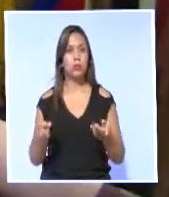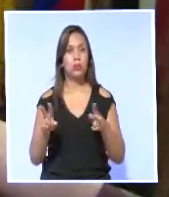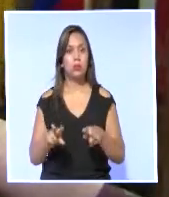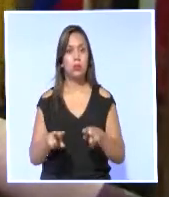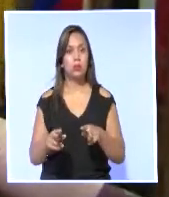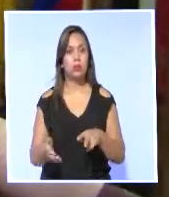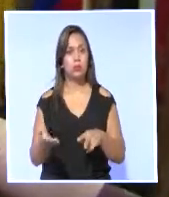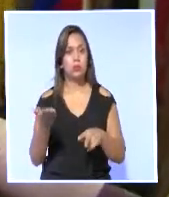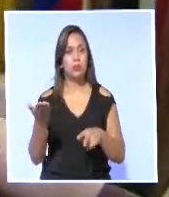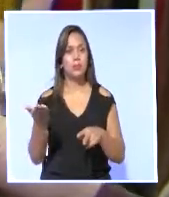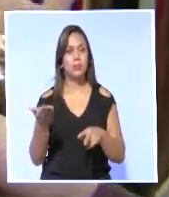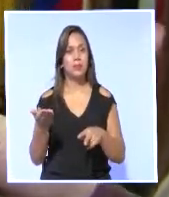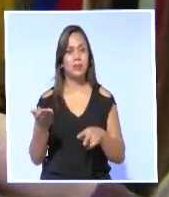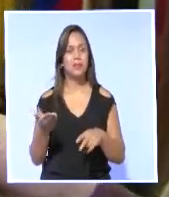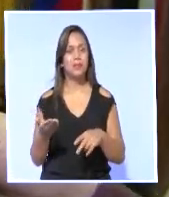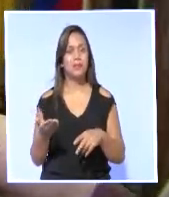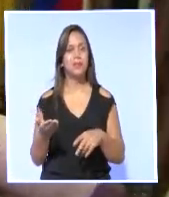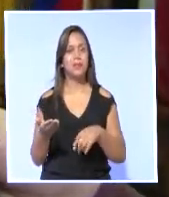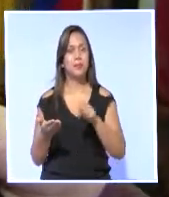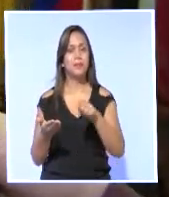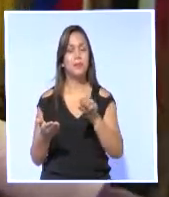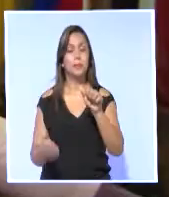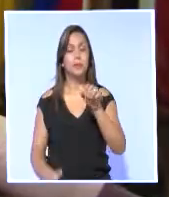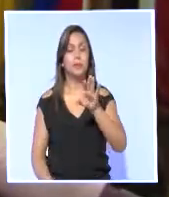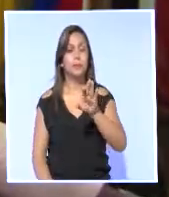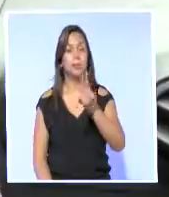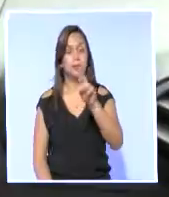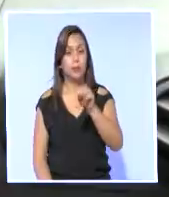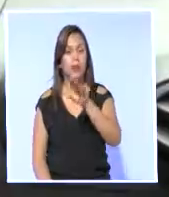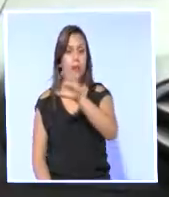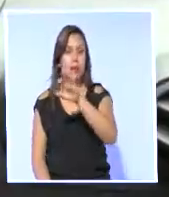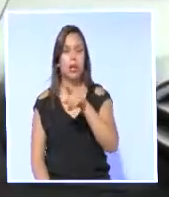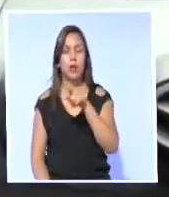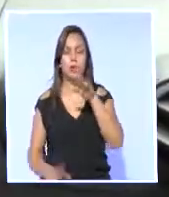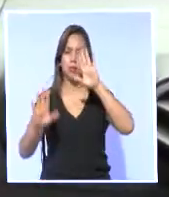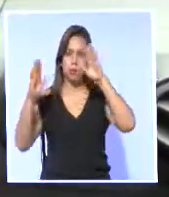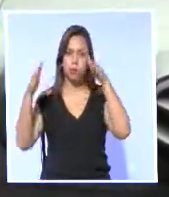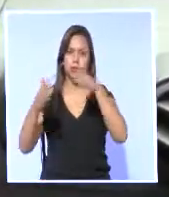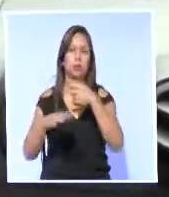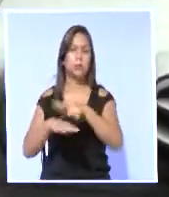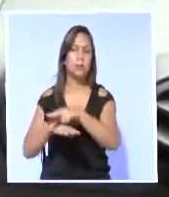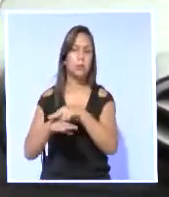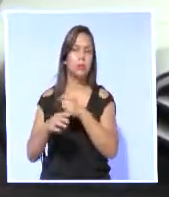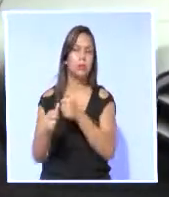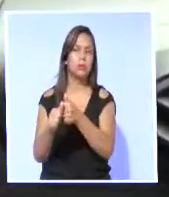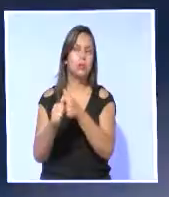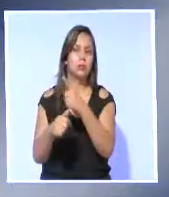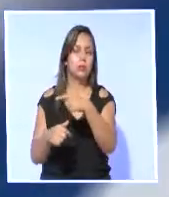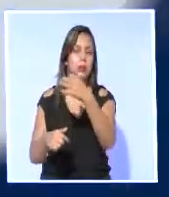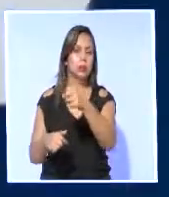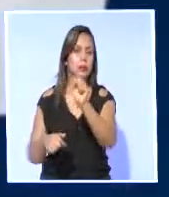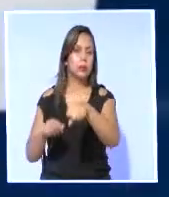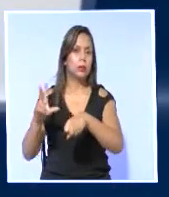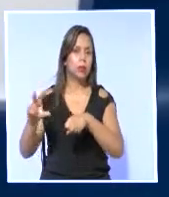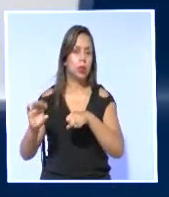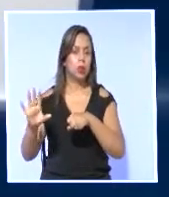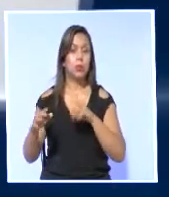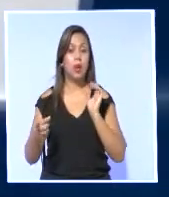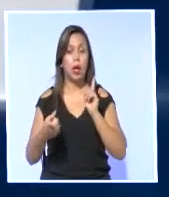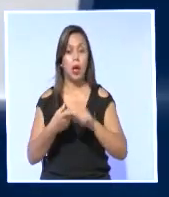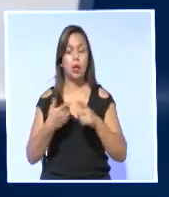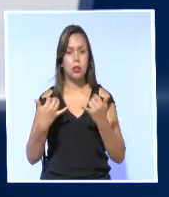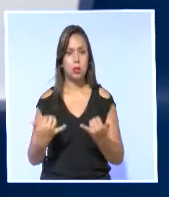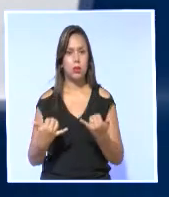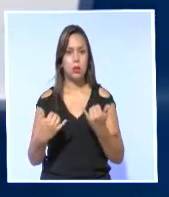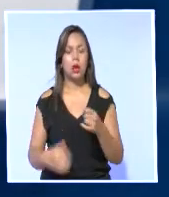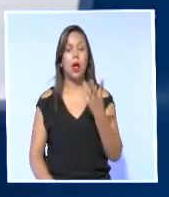controlar el tema de tránsito y transporte, como son ANT fundamentalmente. Según datos de la Agencia Nacional de Tránsito, a la fecha existen alrededor de